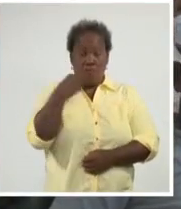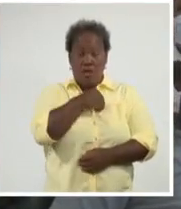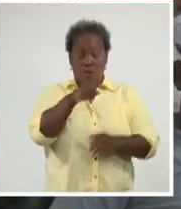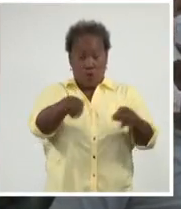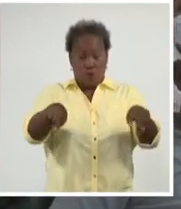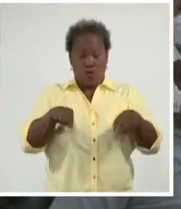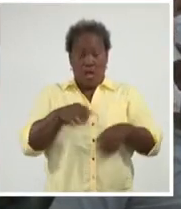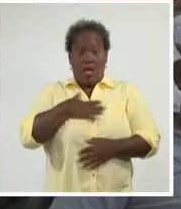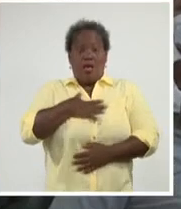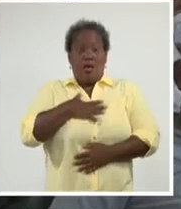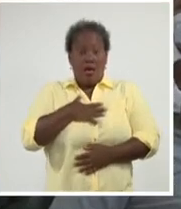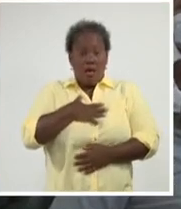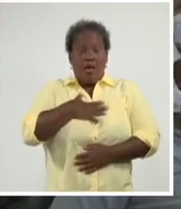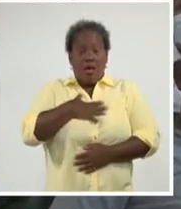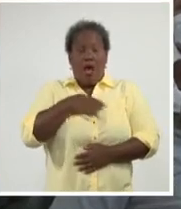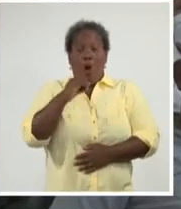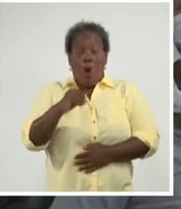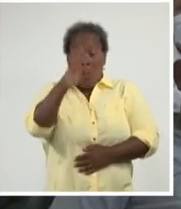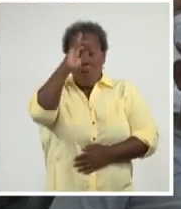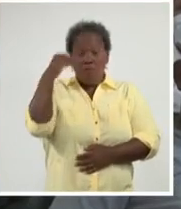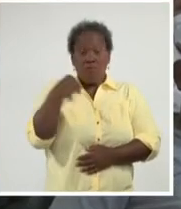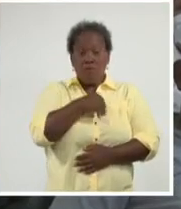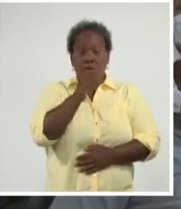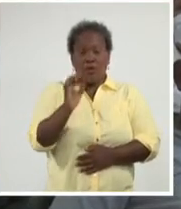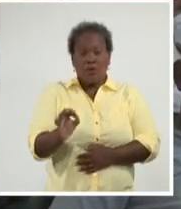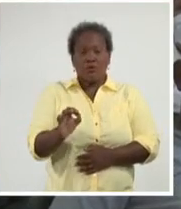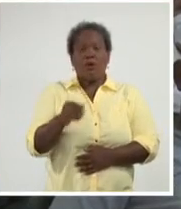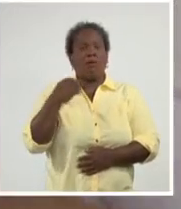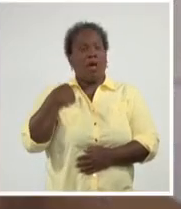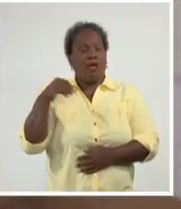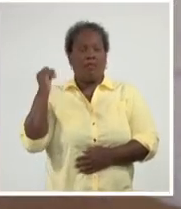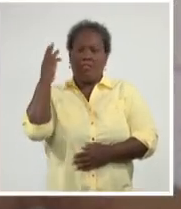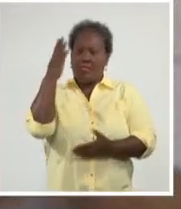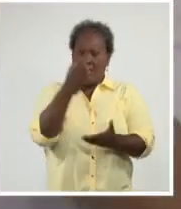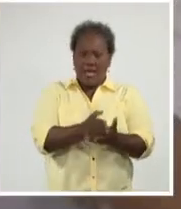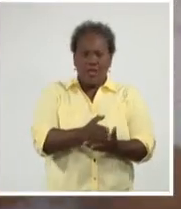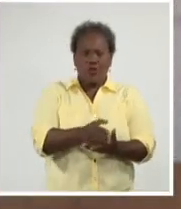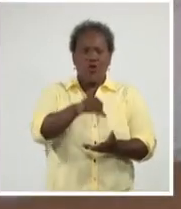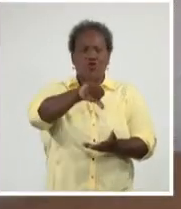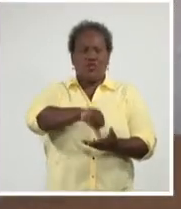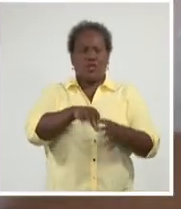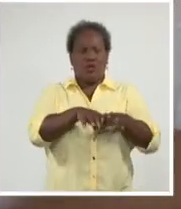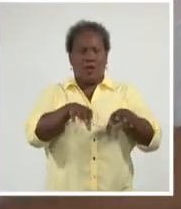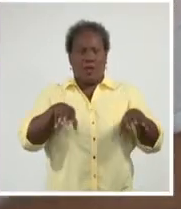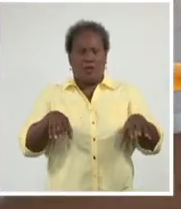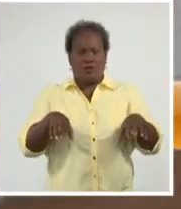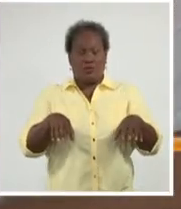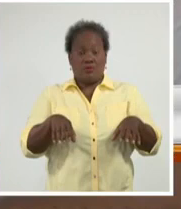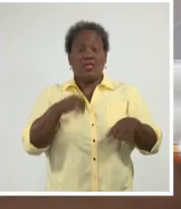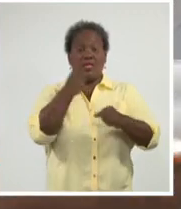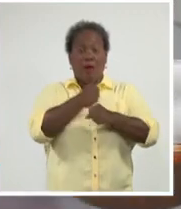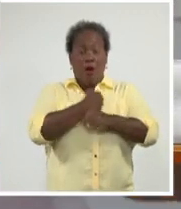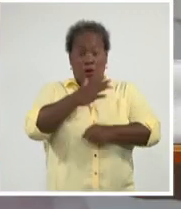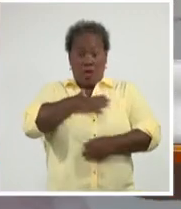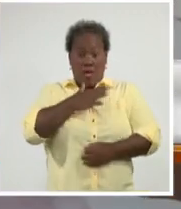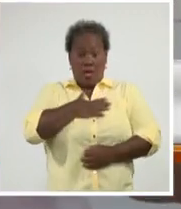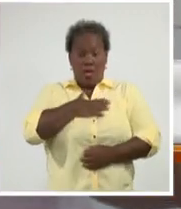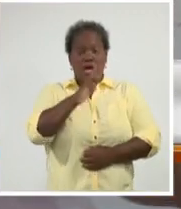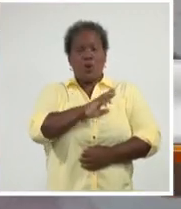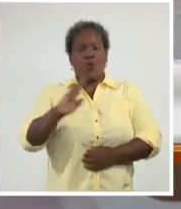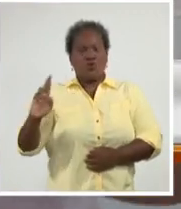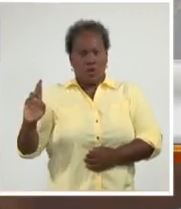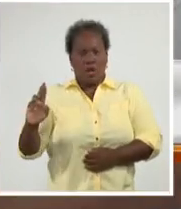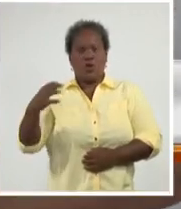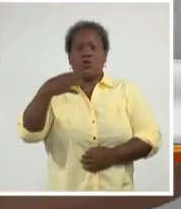ellos mismos identifiquen que tiene criterio o va para un centro de inflamación. Los trabajadores de nuestro clínico son remunerarios y tienen unos grandes